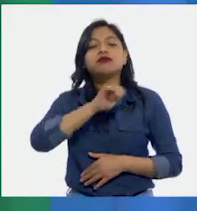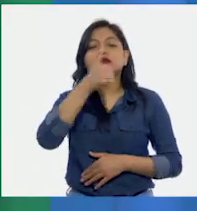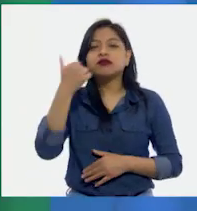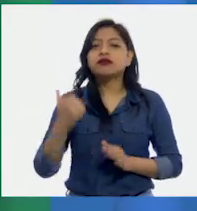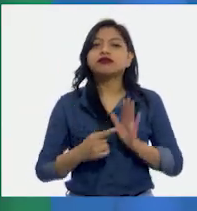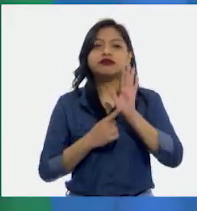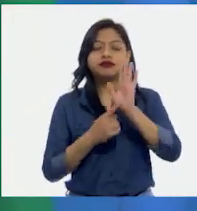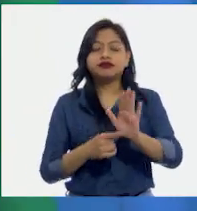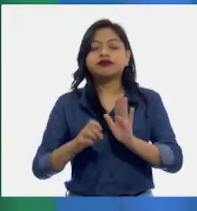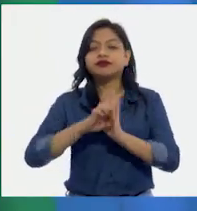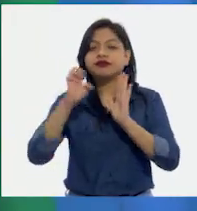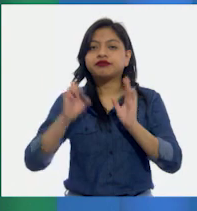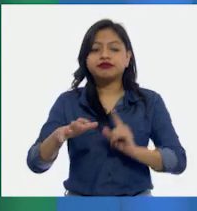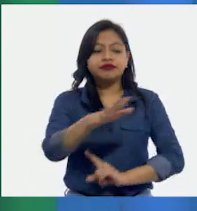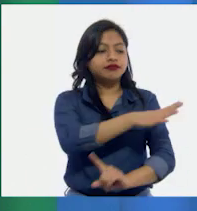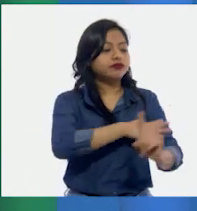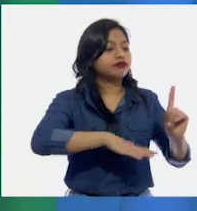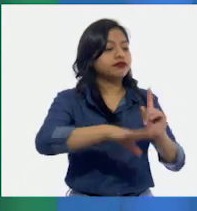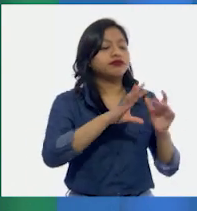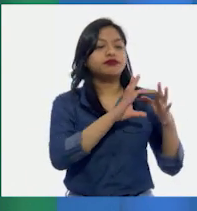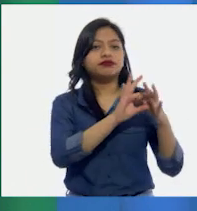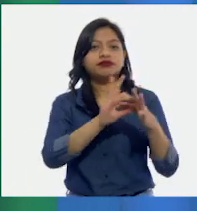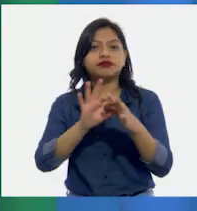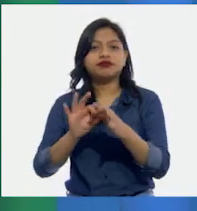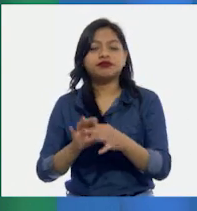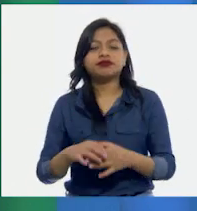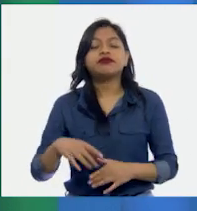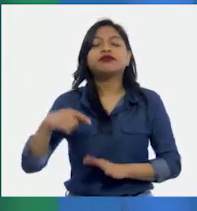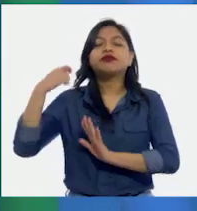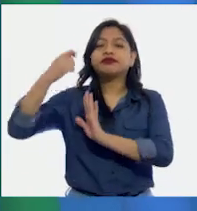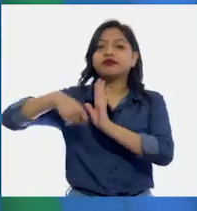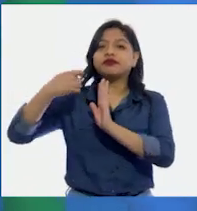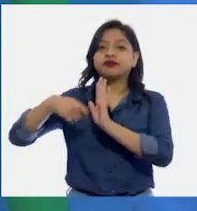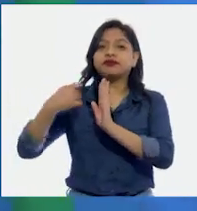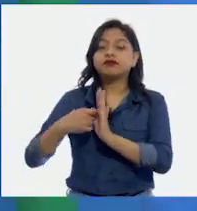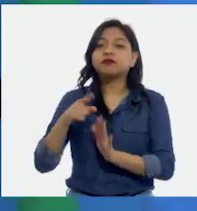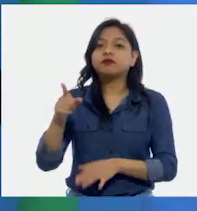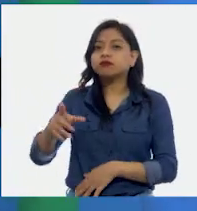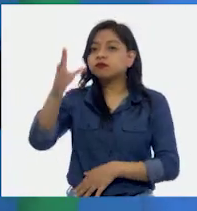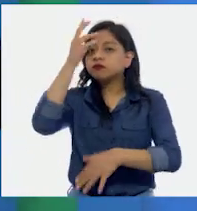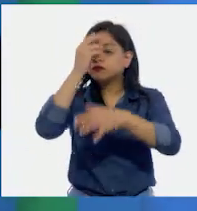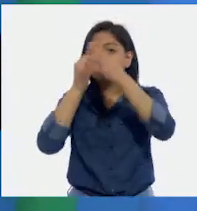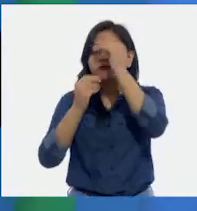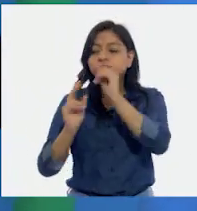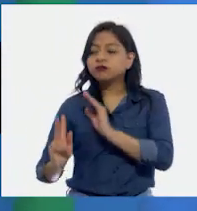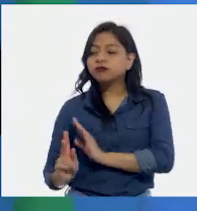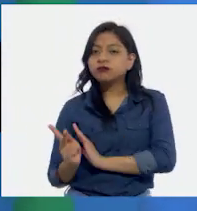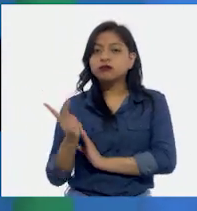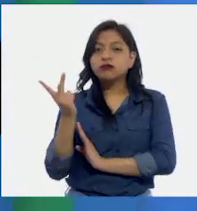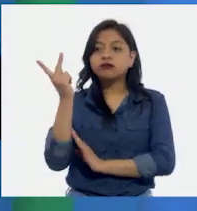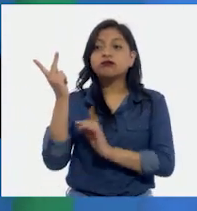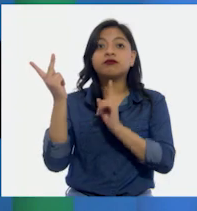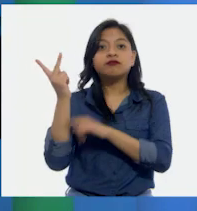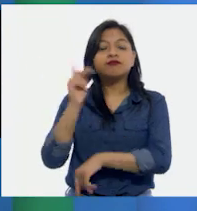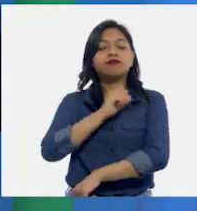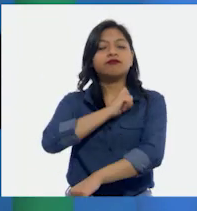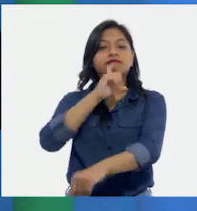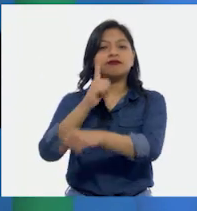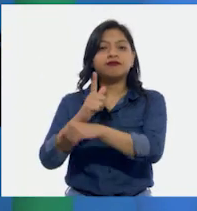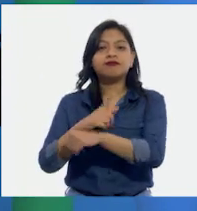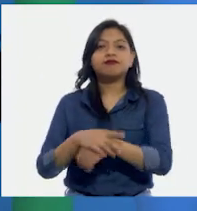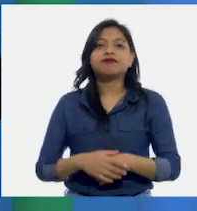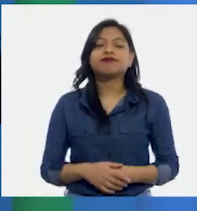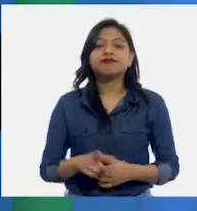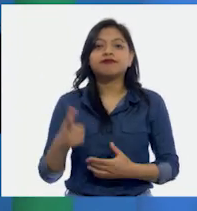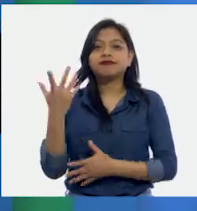interacciones entre los ecosistemas. En el siguiente video conoceremos el caso de una planta muy especial que